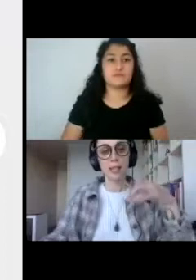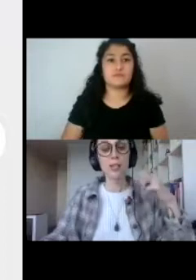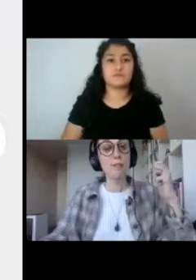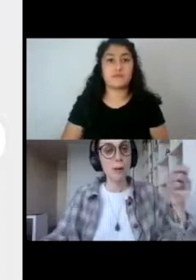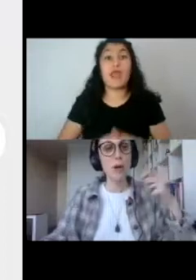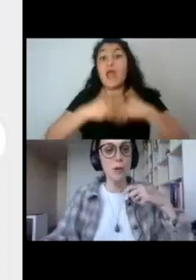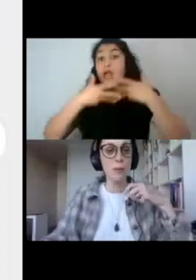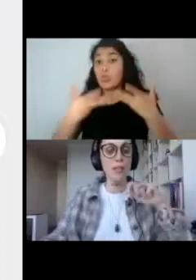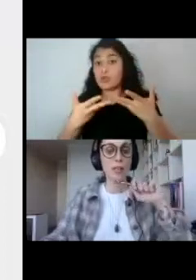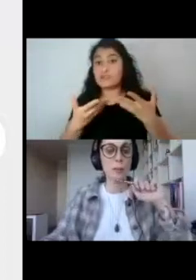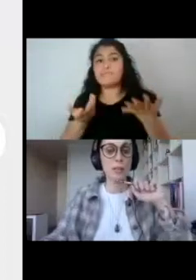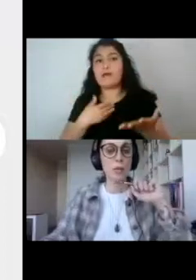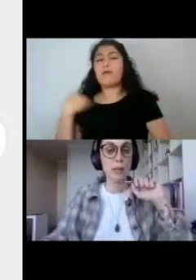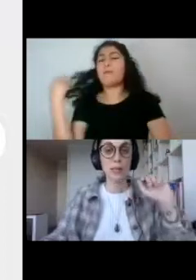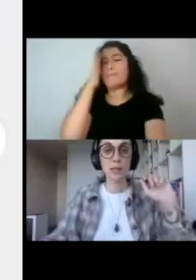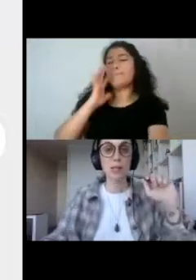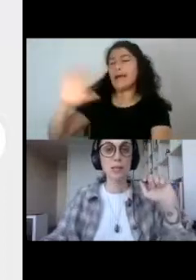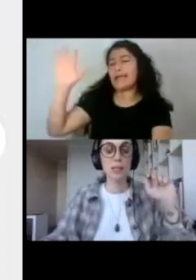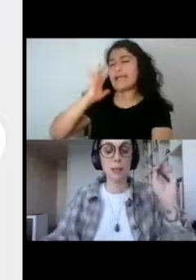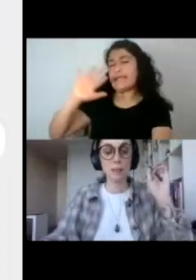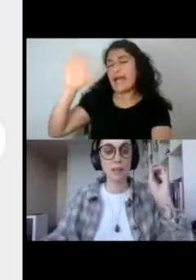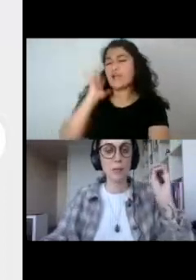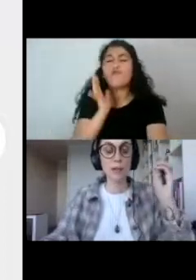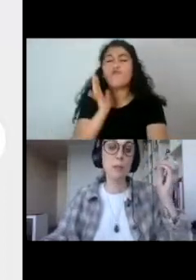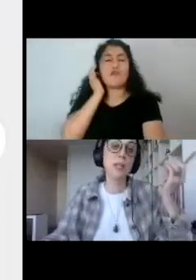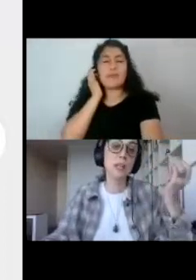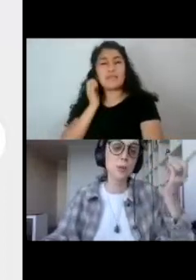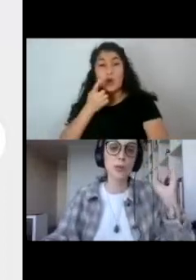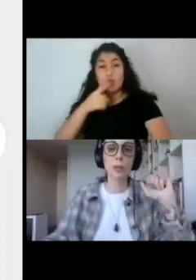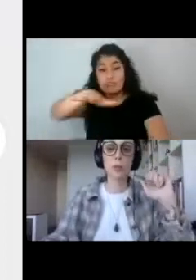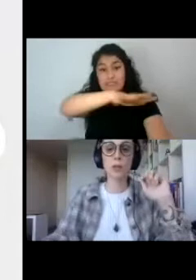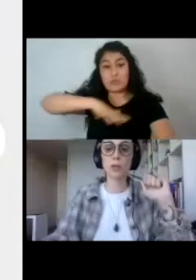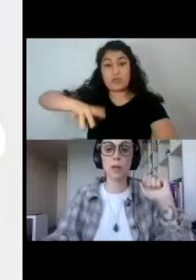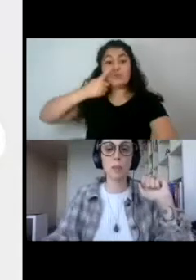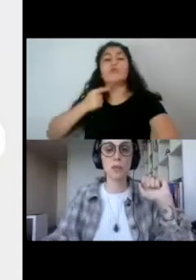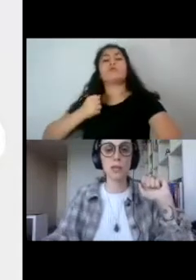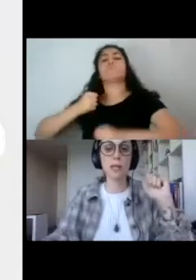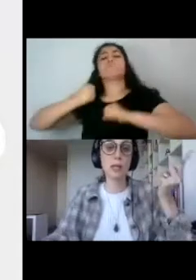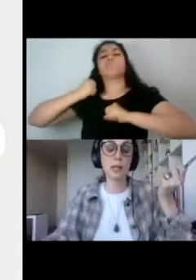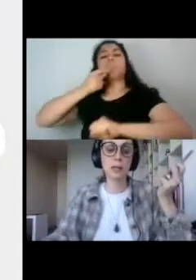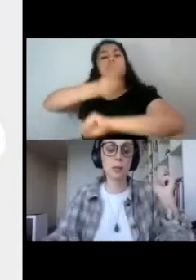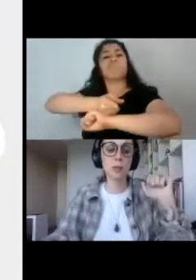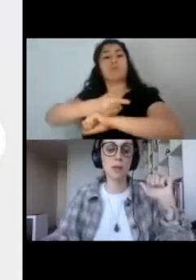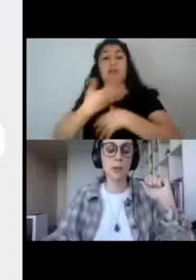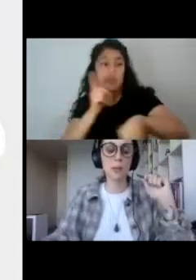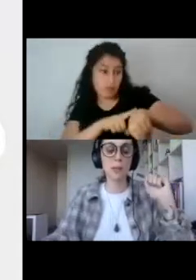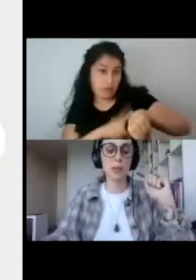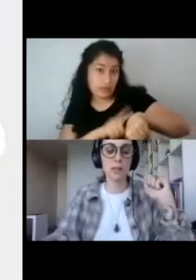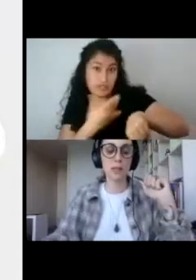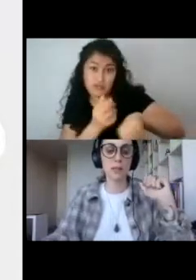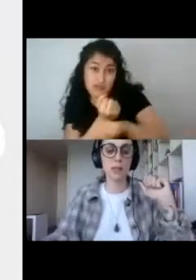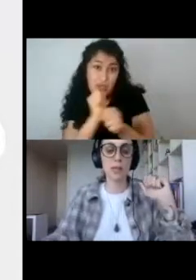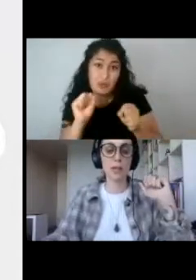Entonces, vamos a los imaginarios femeninos patriarcales, en particular femeninos, porque como les contaba por honor al tiempo, no vamos a